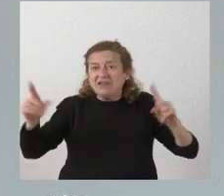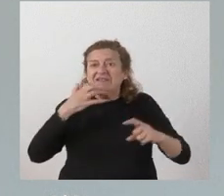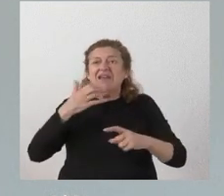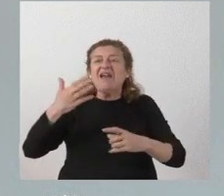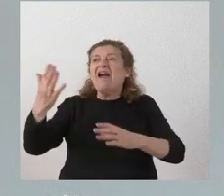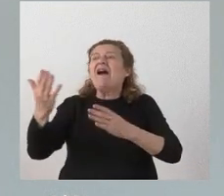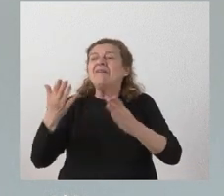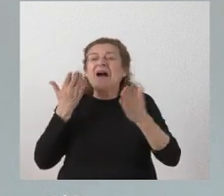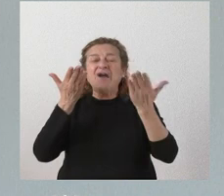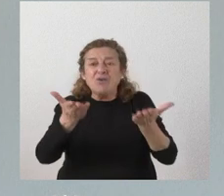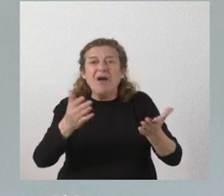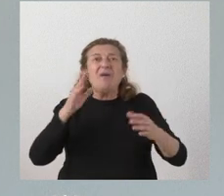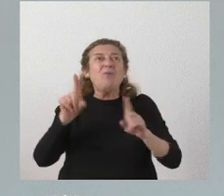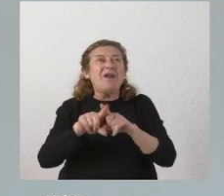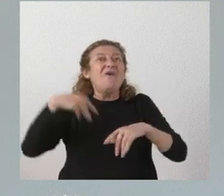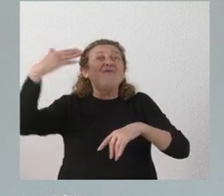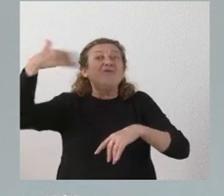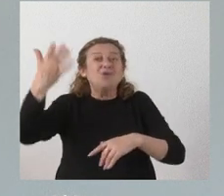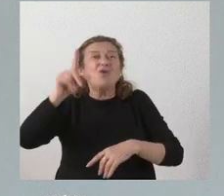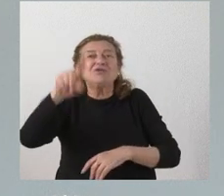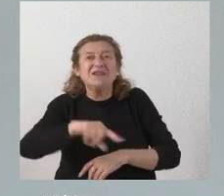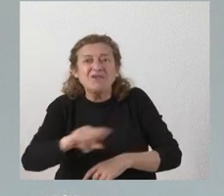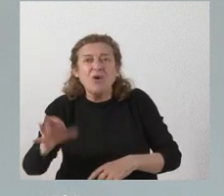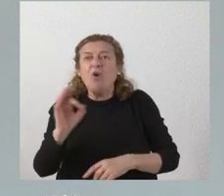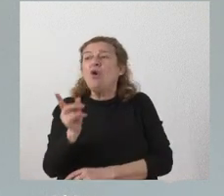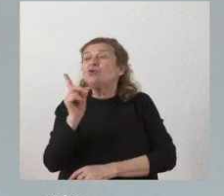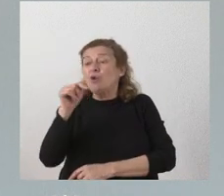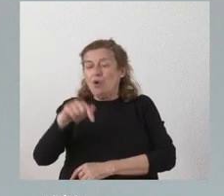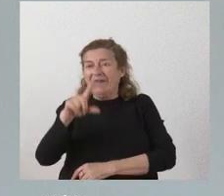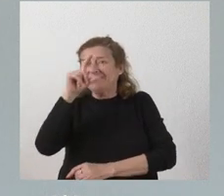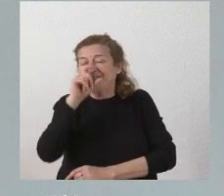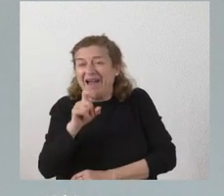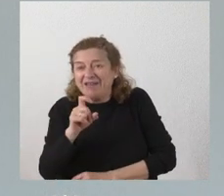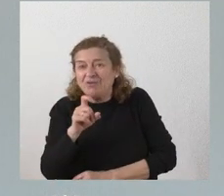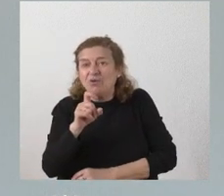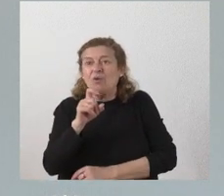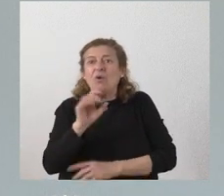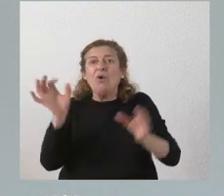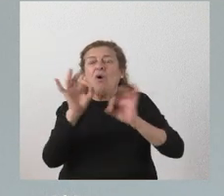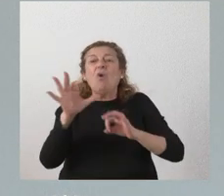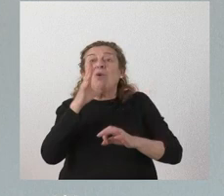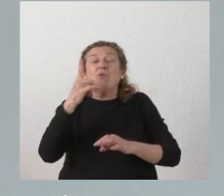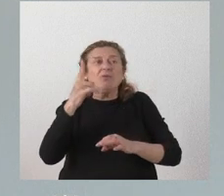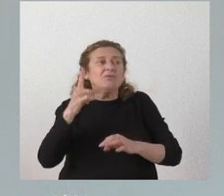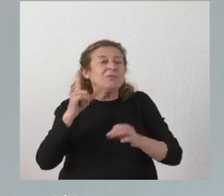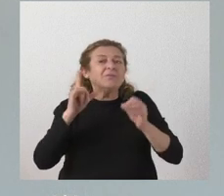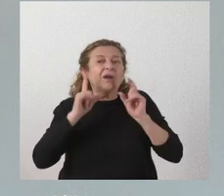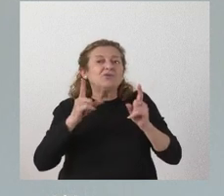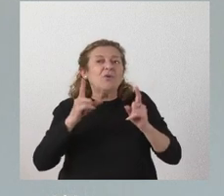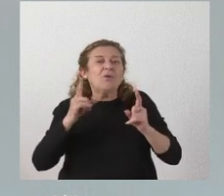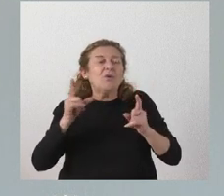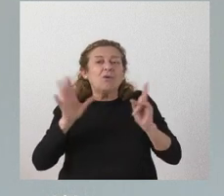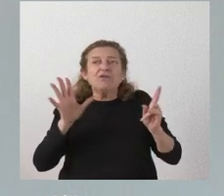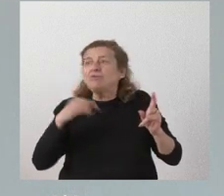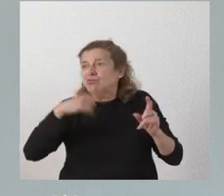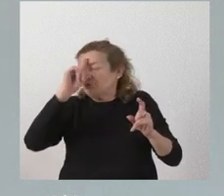vocación de continuidad para el futuro o solamente es durante este año por un motivo concreto que tampoco el gobierno explicó